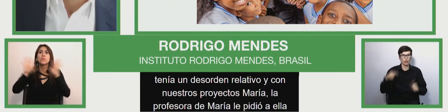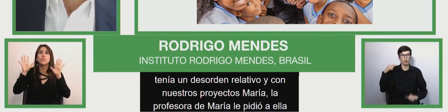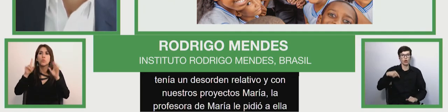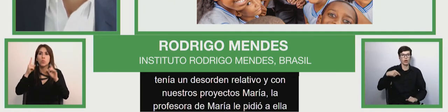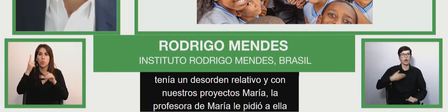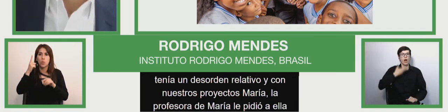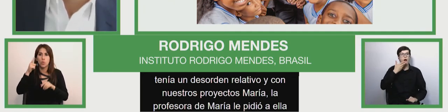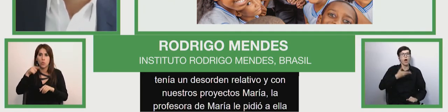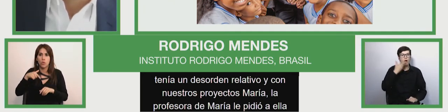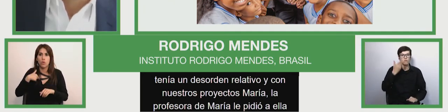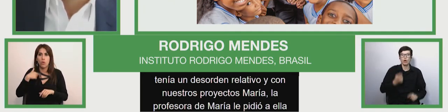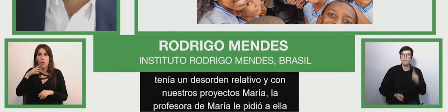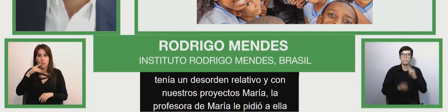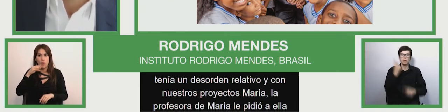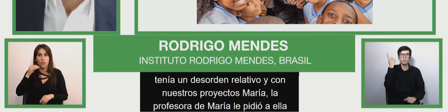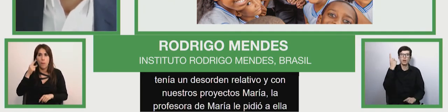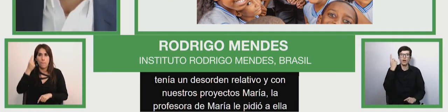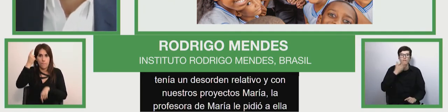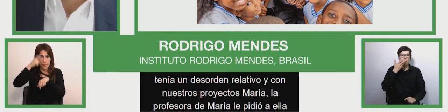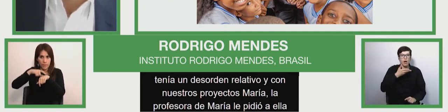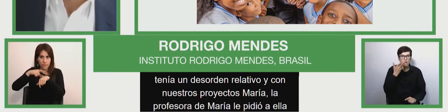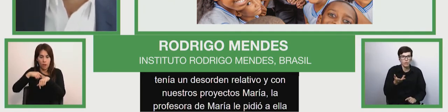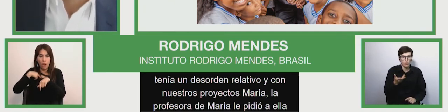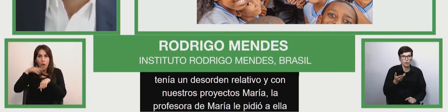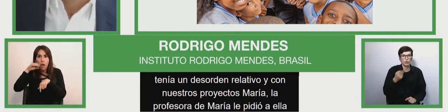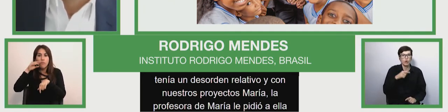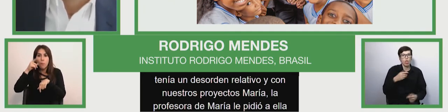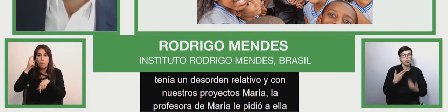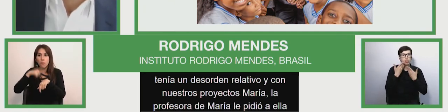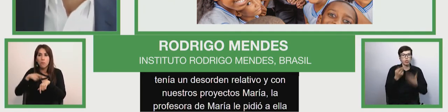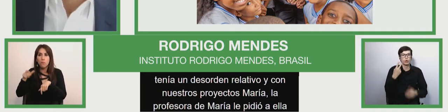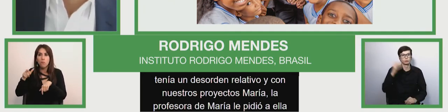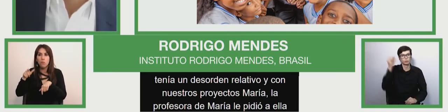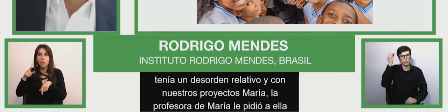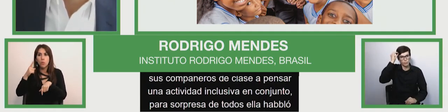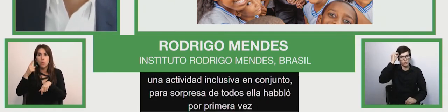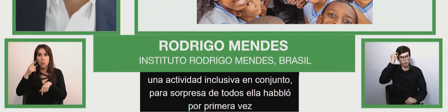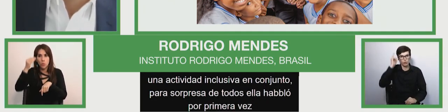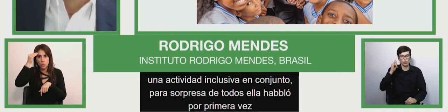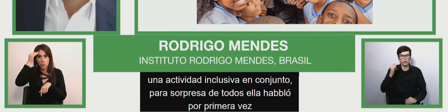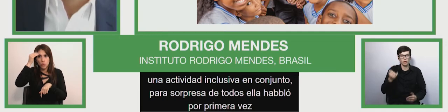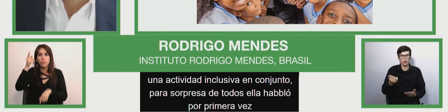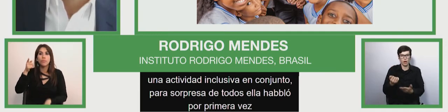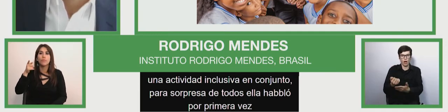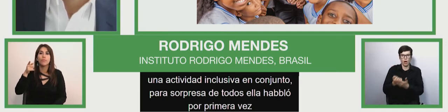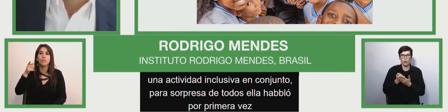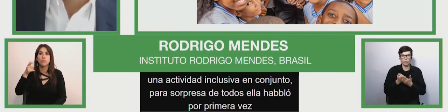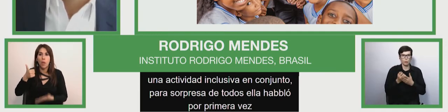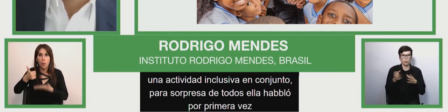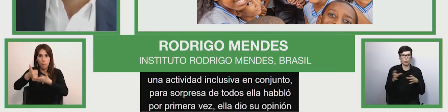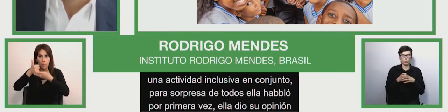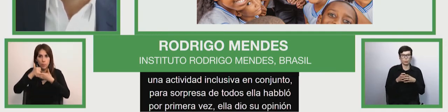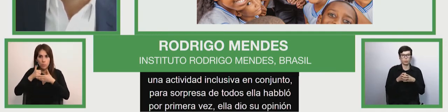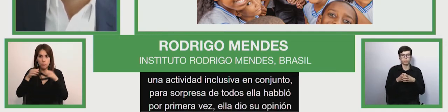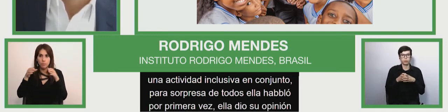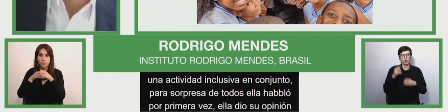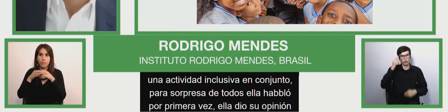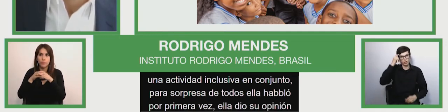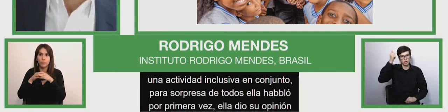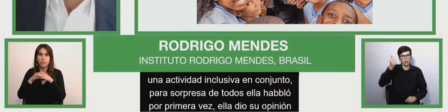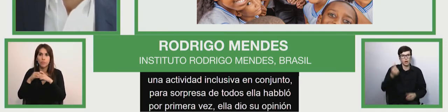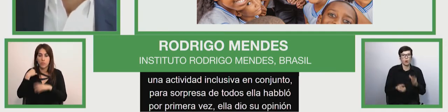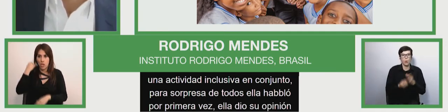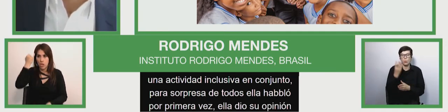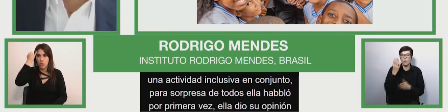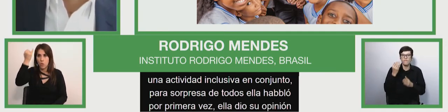por primera vez ella dio su opinión y le ayudó el grupo a ayudar una nueva versión